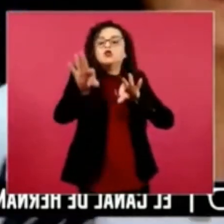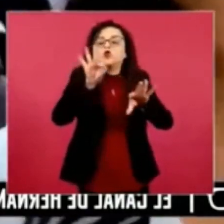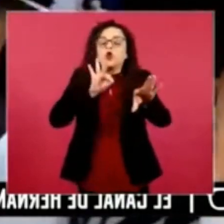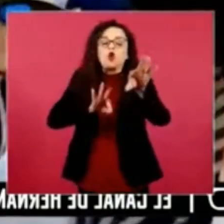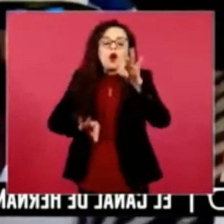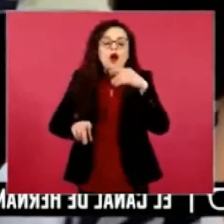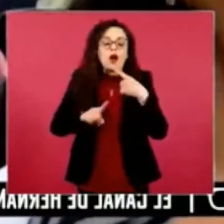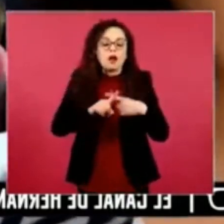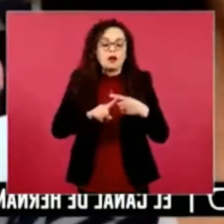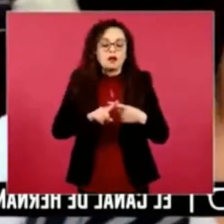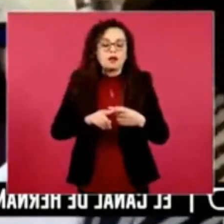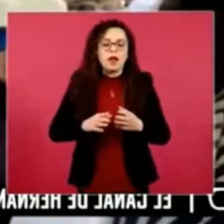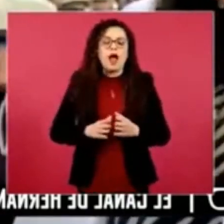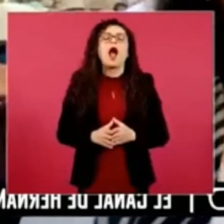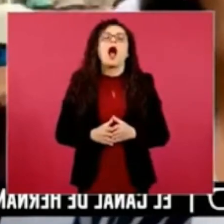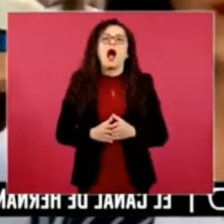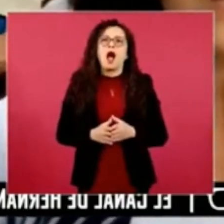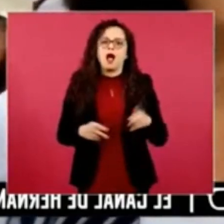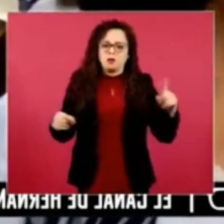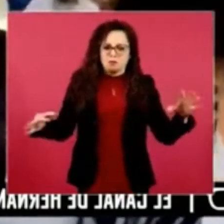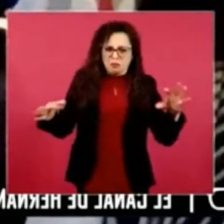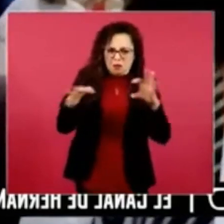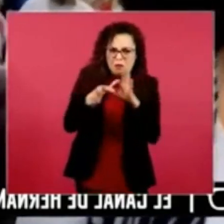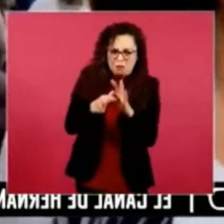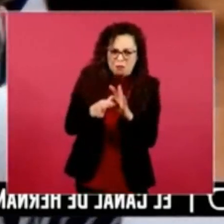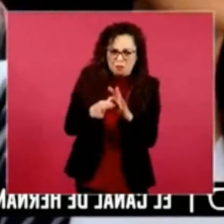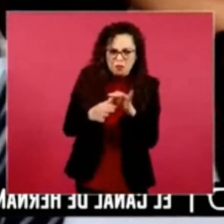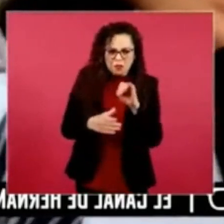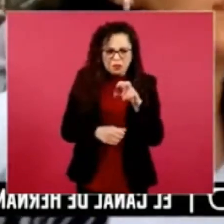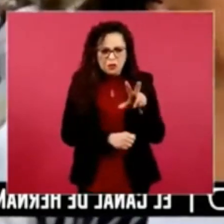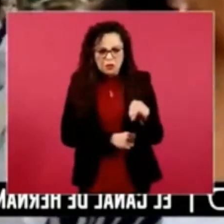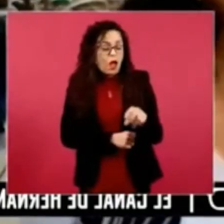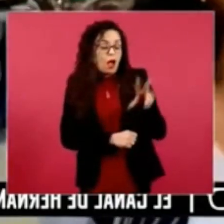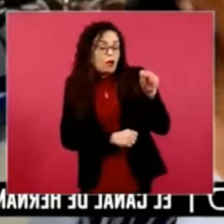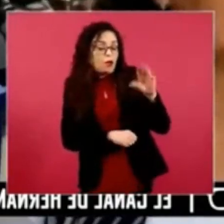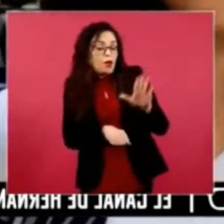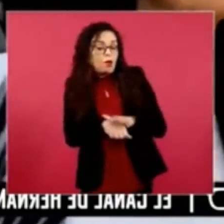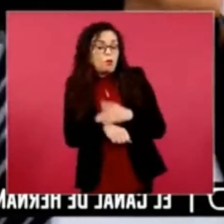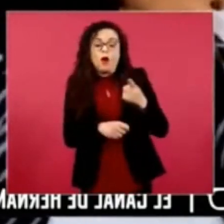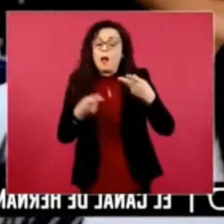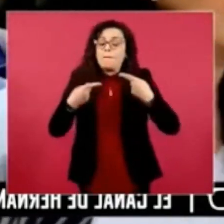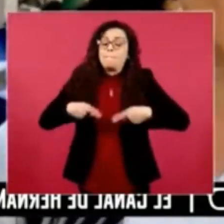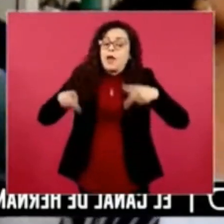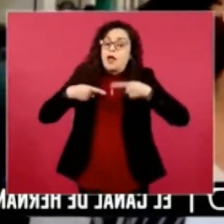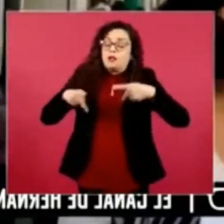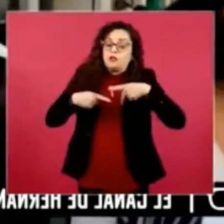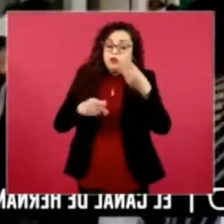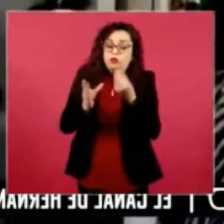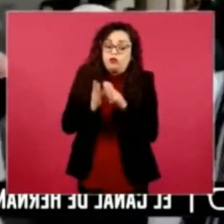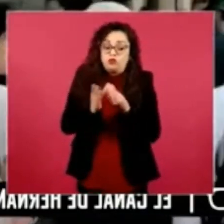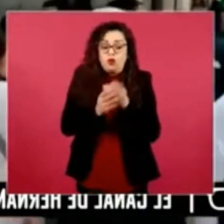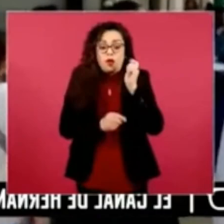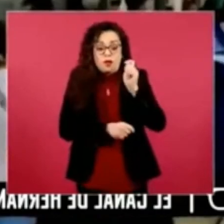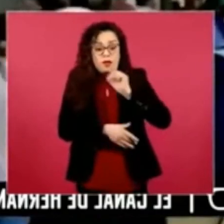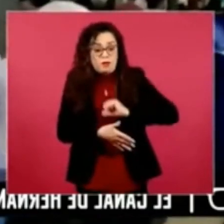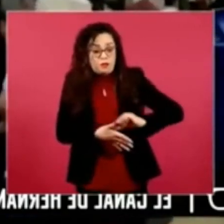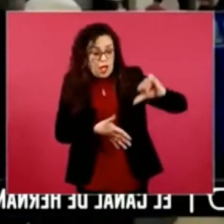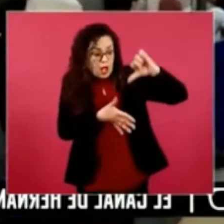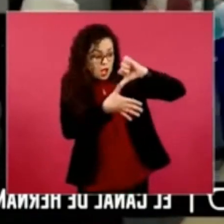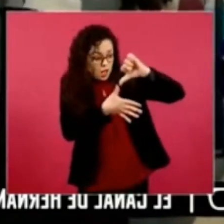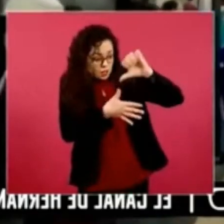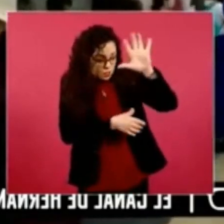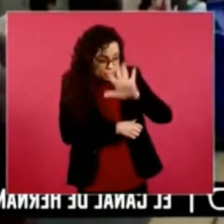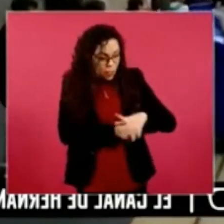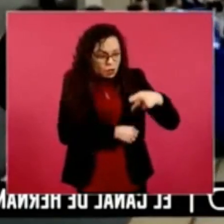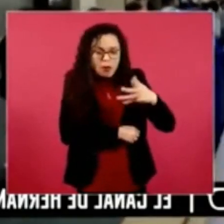como que de luego se asocian, ¿no? ¿Por qué? No, porque hay muchísima gente latinoamericana bien educada. Claro.